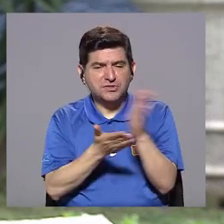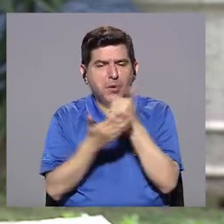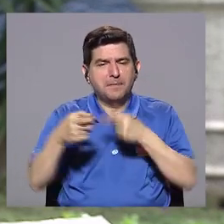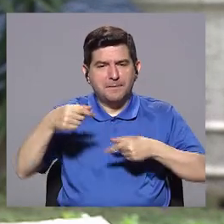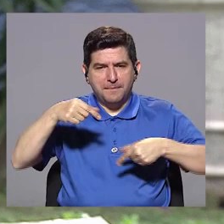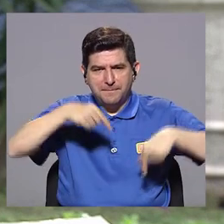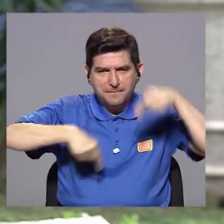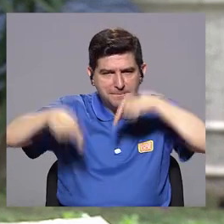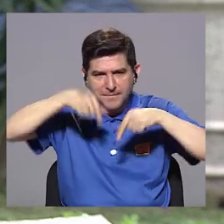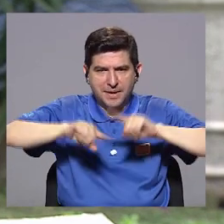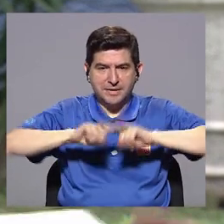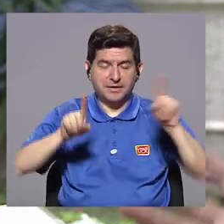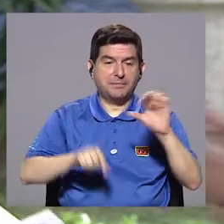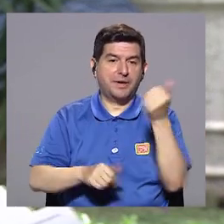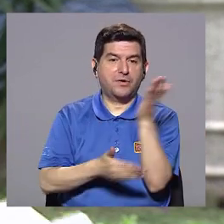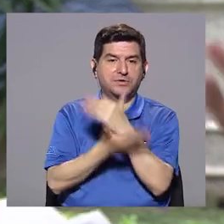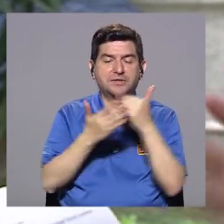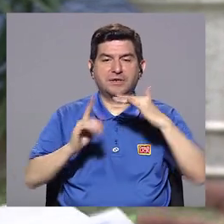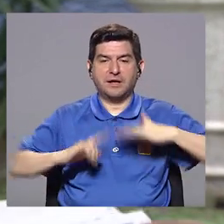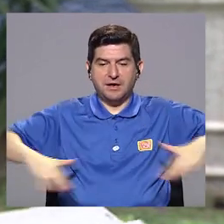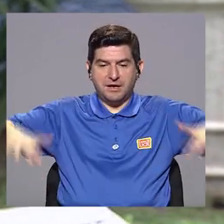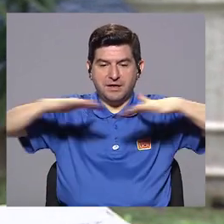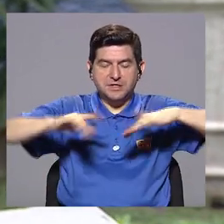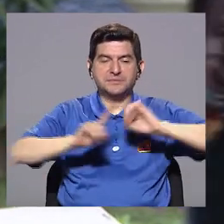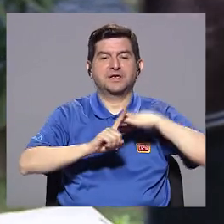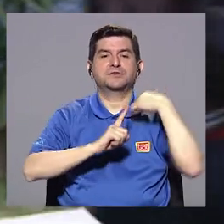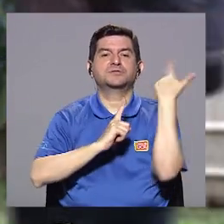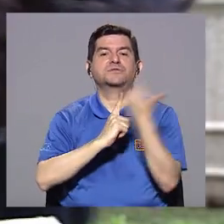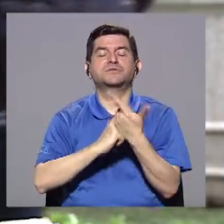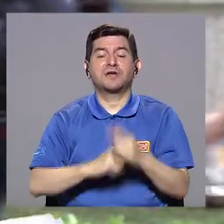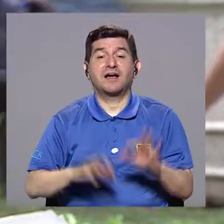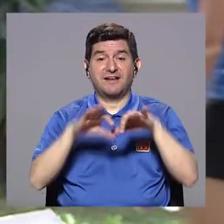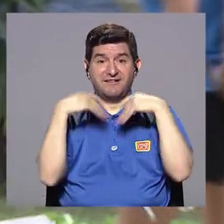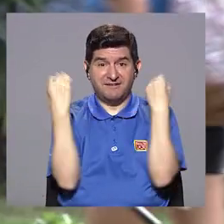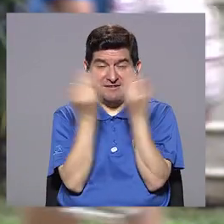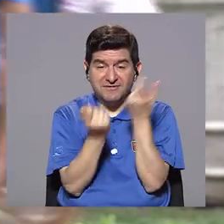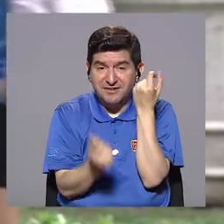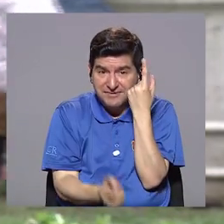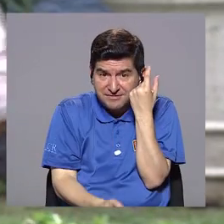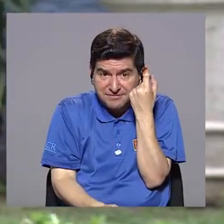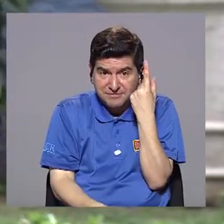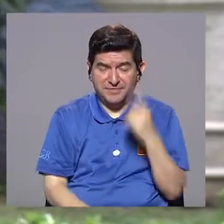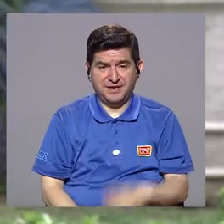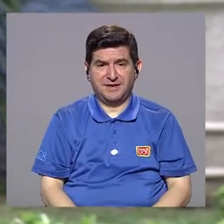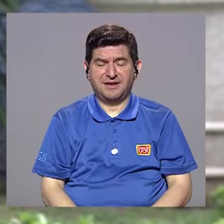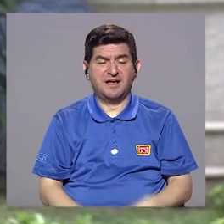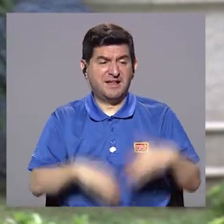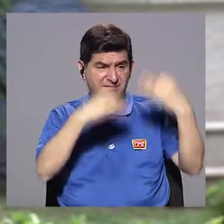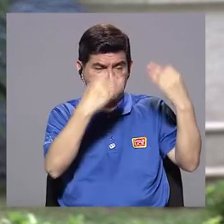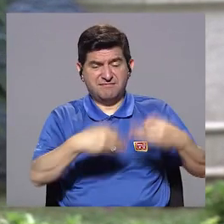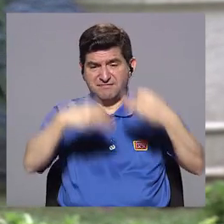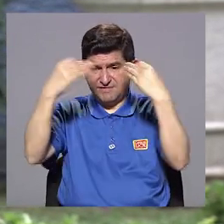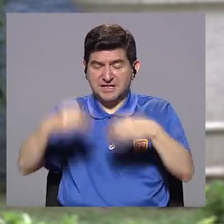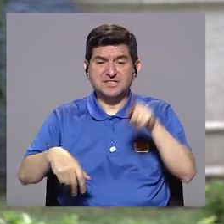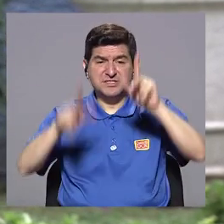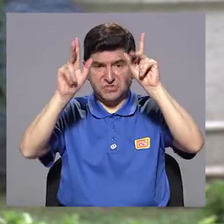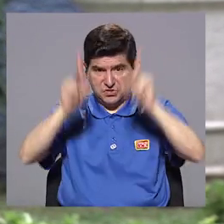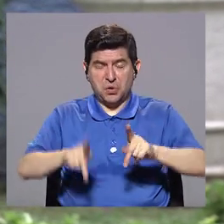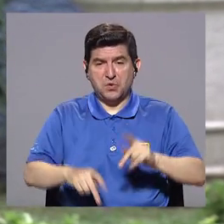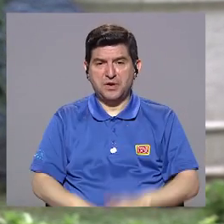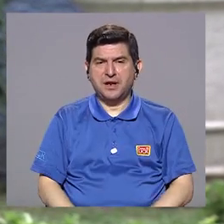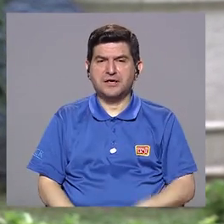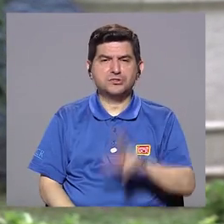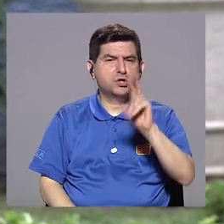la parte química, pero otro tiene que ver con la parte ambiental, con la parte social. La familia tiene que entender que muchas de las decisiones que están tomando estas